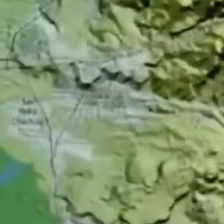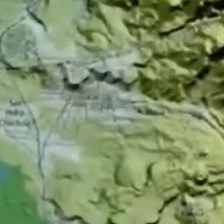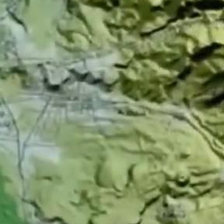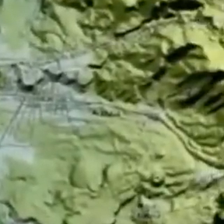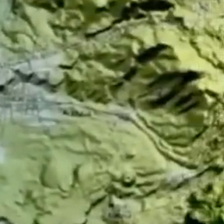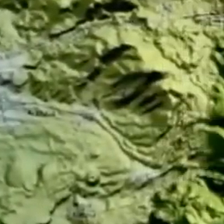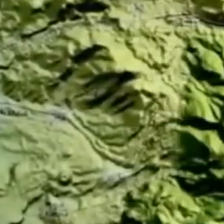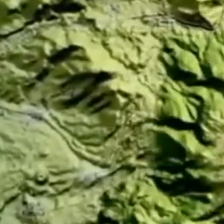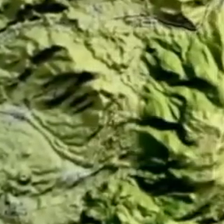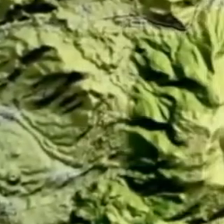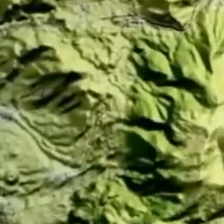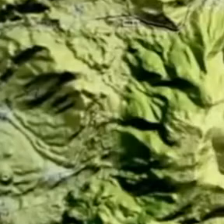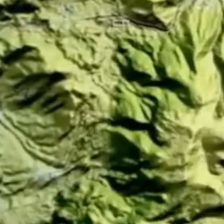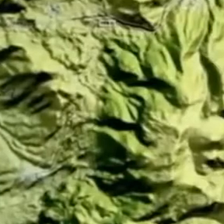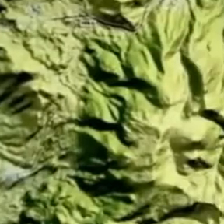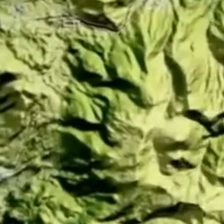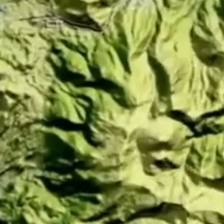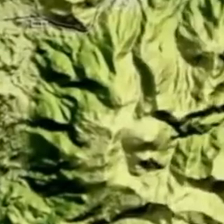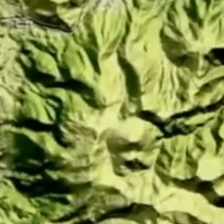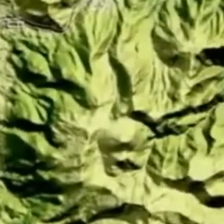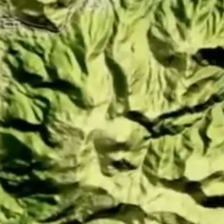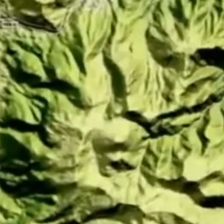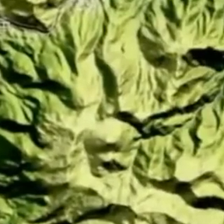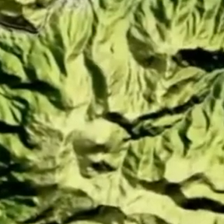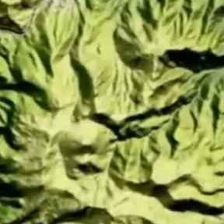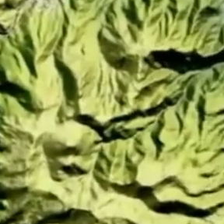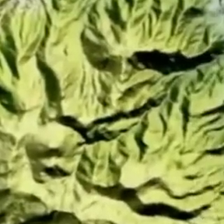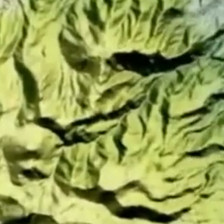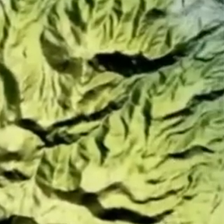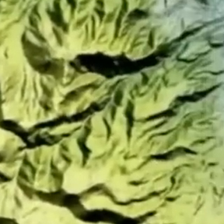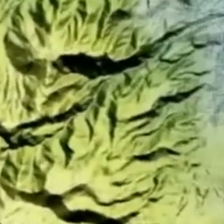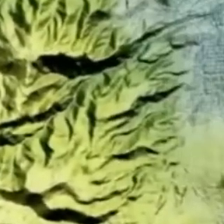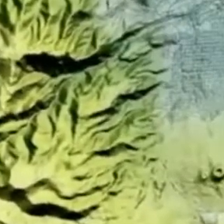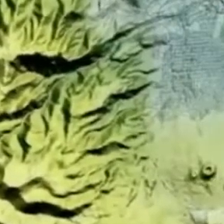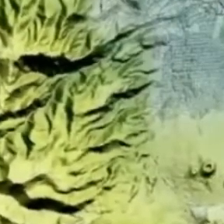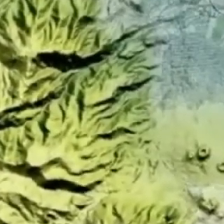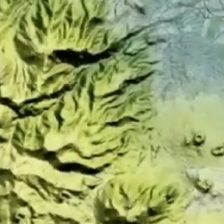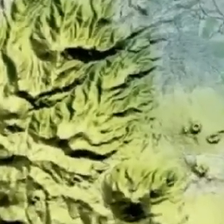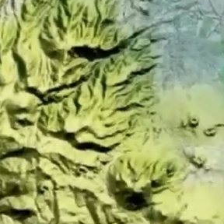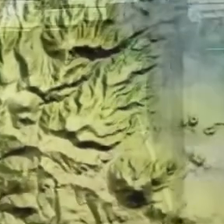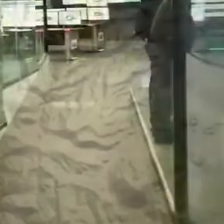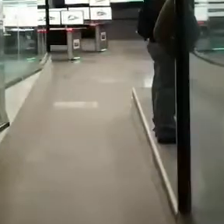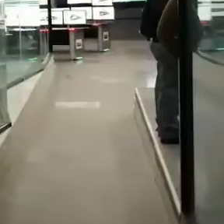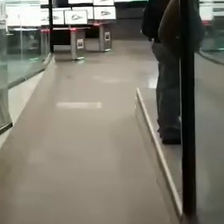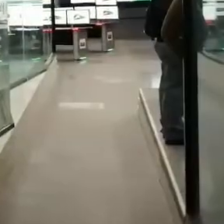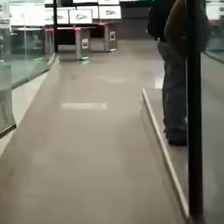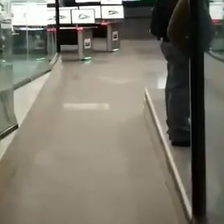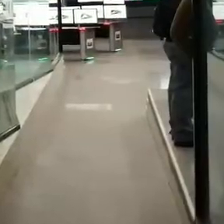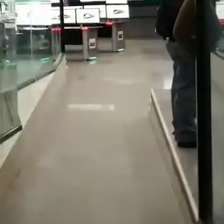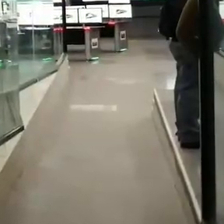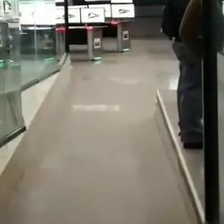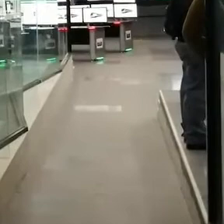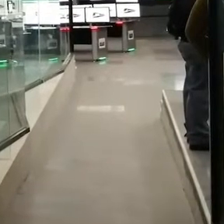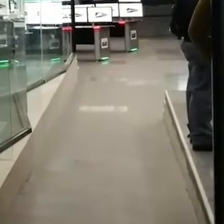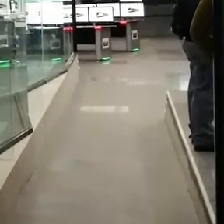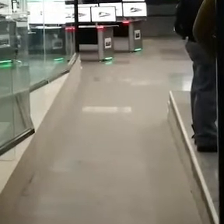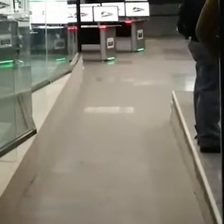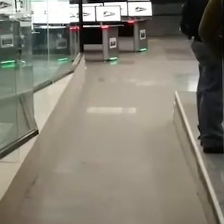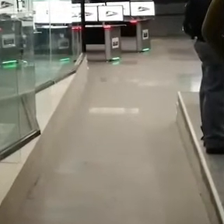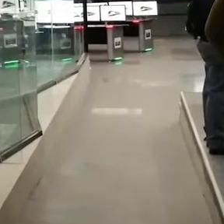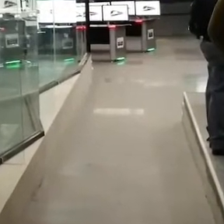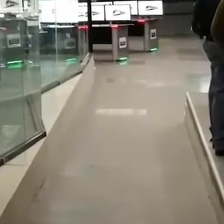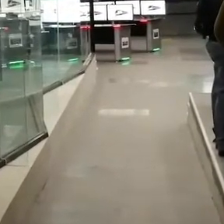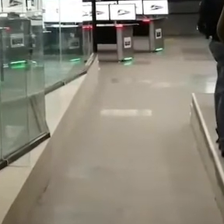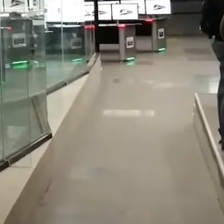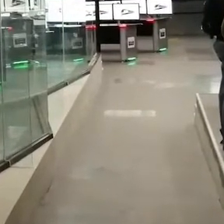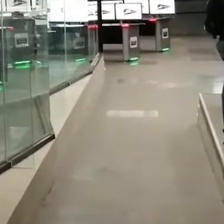1. 36 kilómetros. Avance a la fecha 98.9%. El centro de control y operaciones del